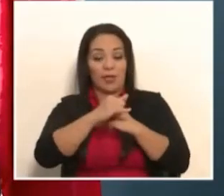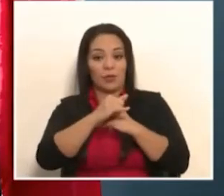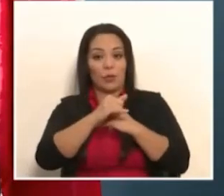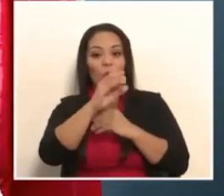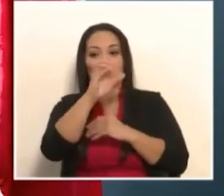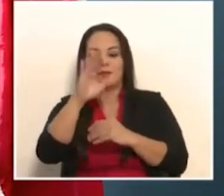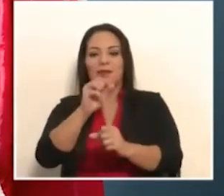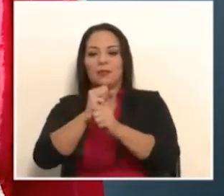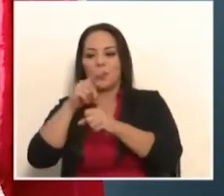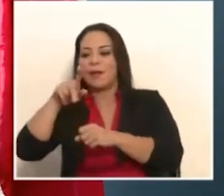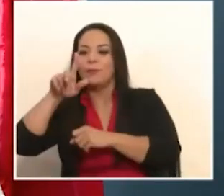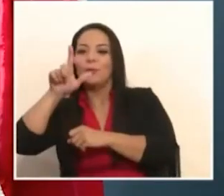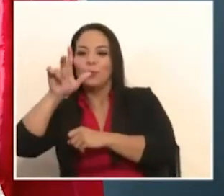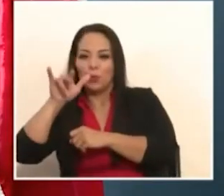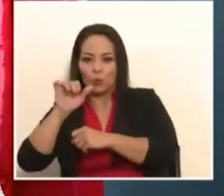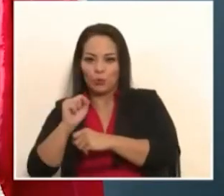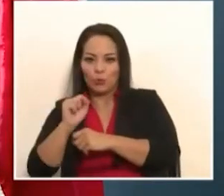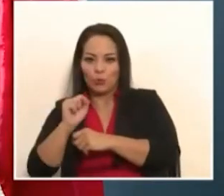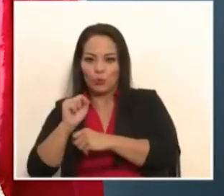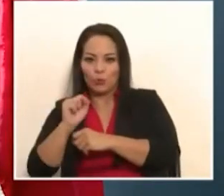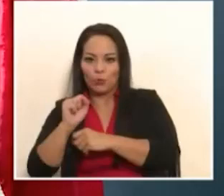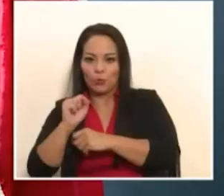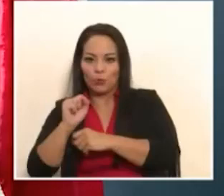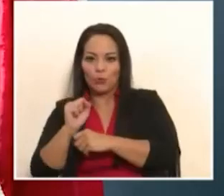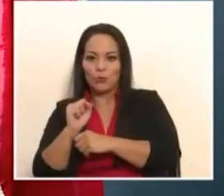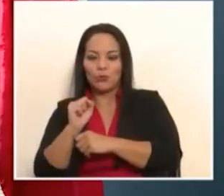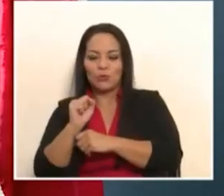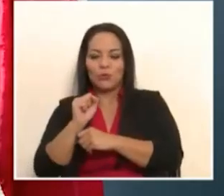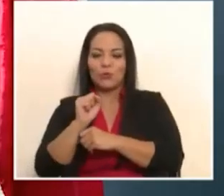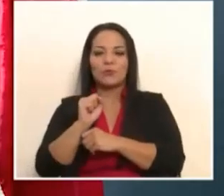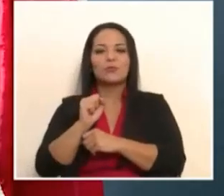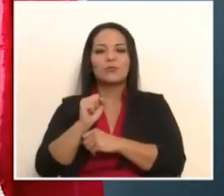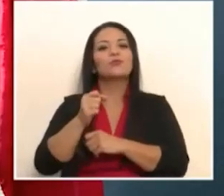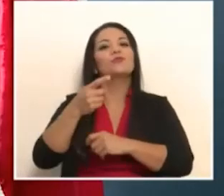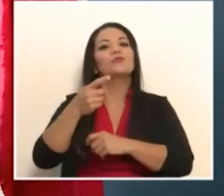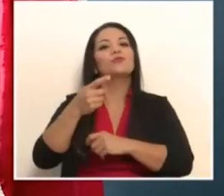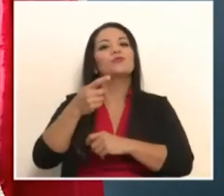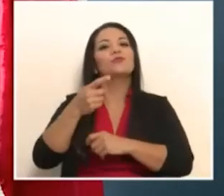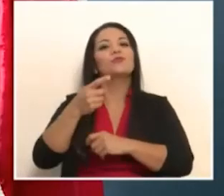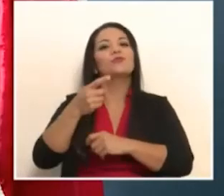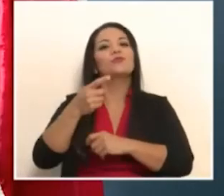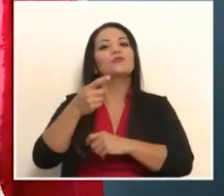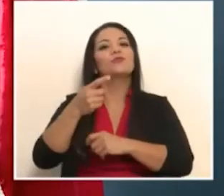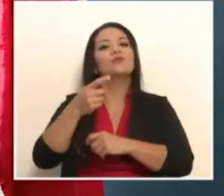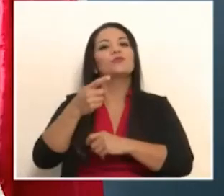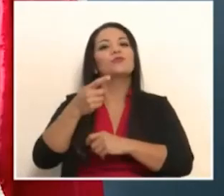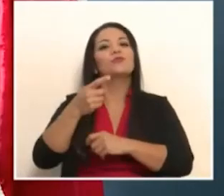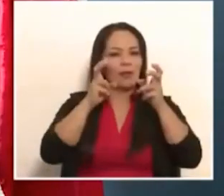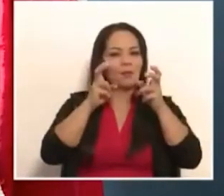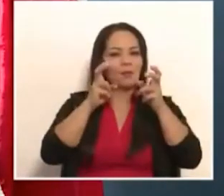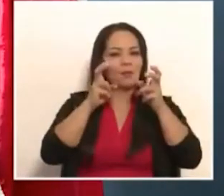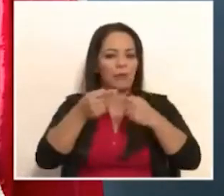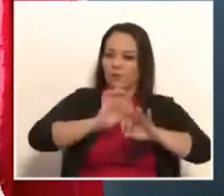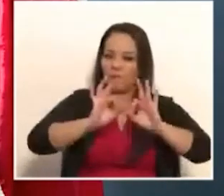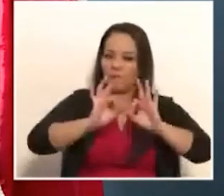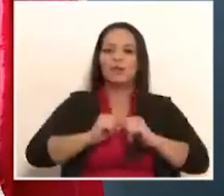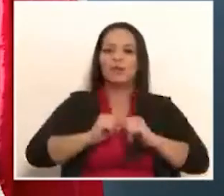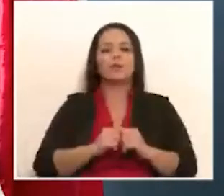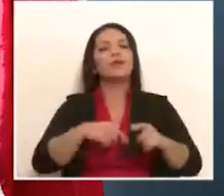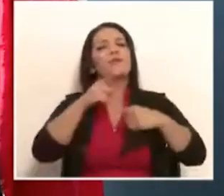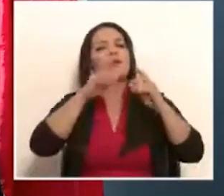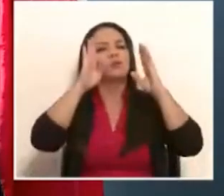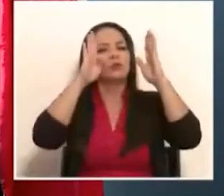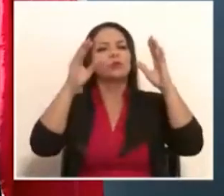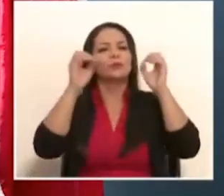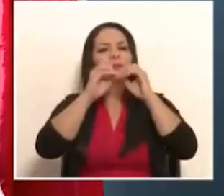Ya estuvimos hablando de algunos cambios. Las estructuras de la seguridad y vamos a, por